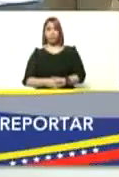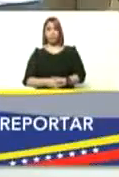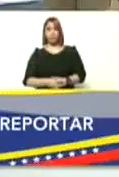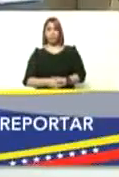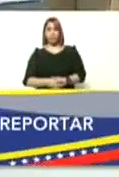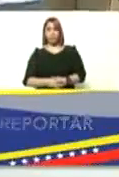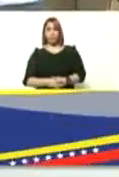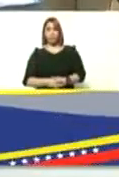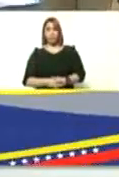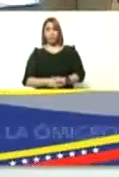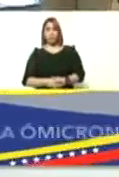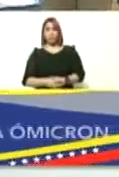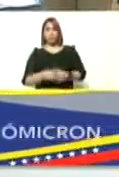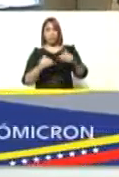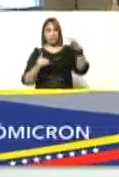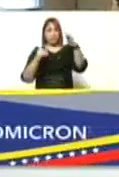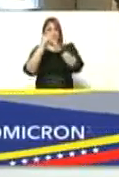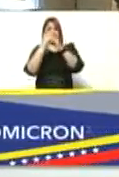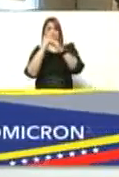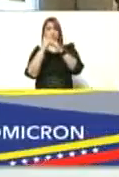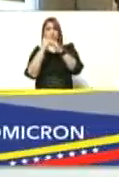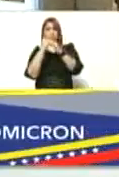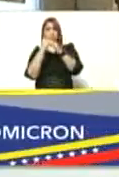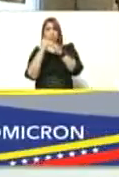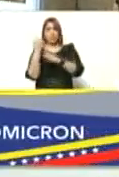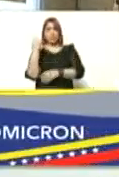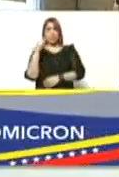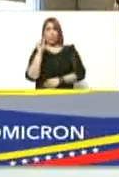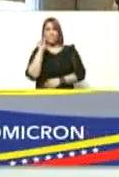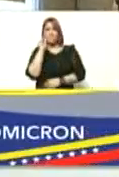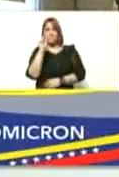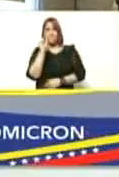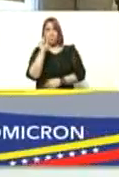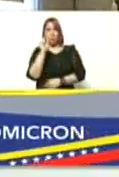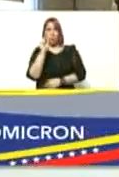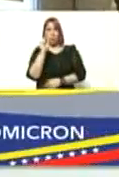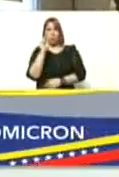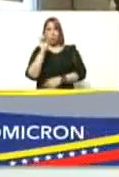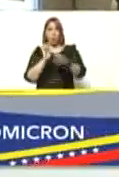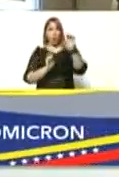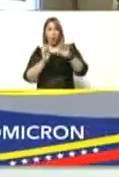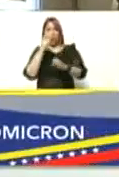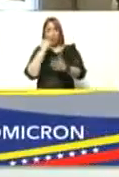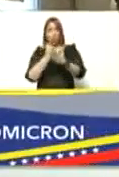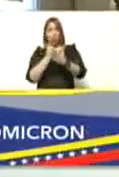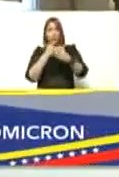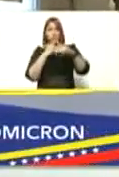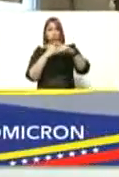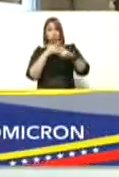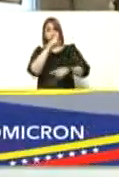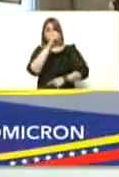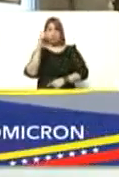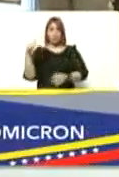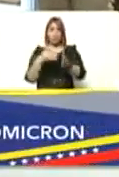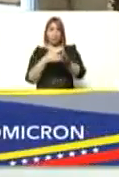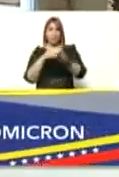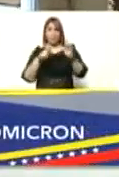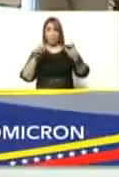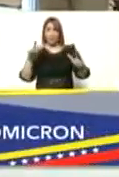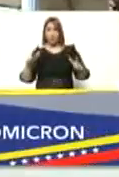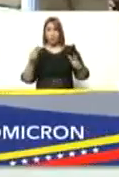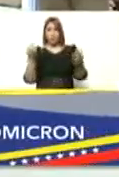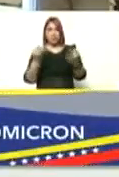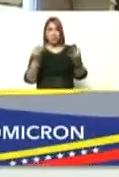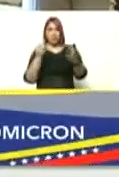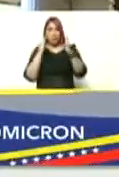estamos llegando subimos un punto en la incidencia por cien mil habitantes siempre